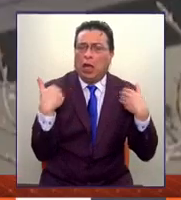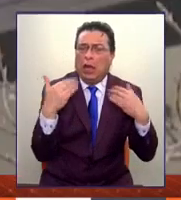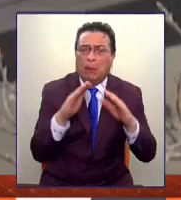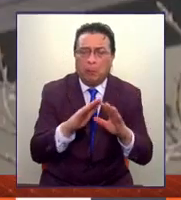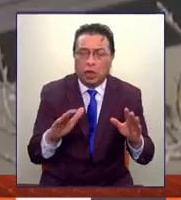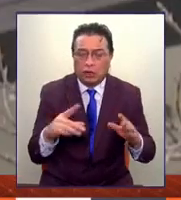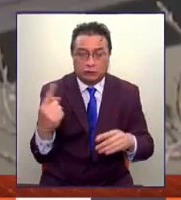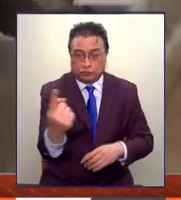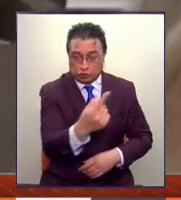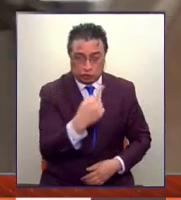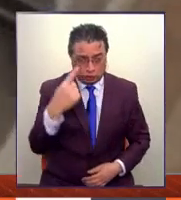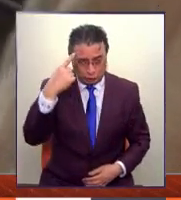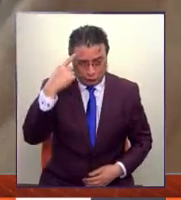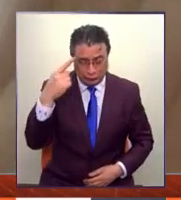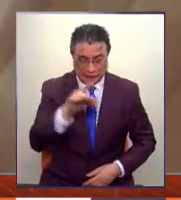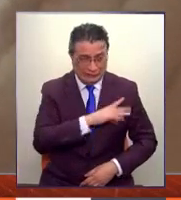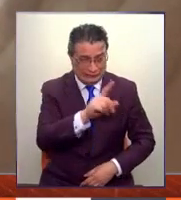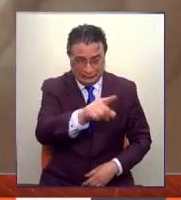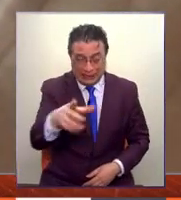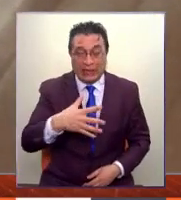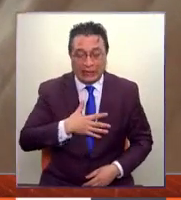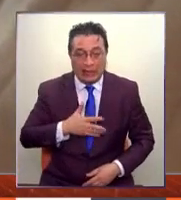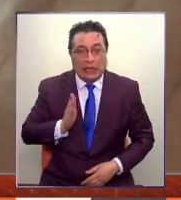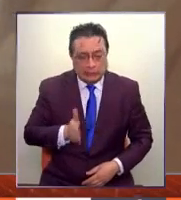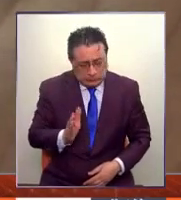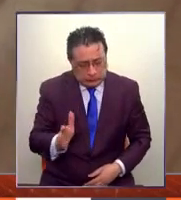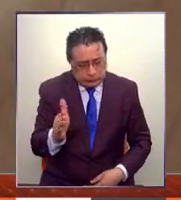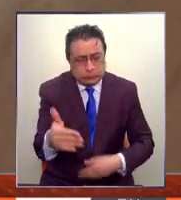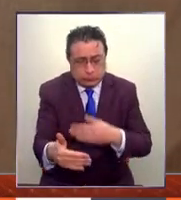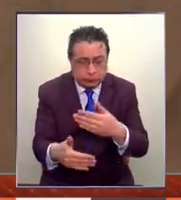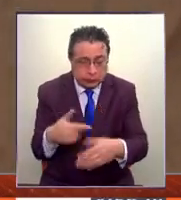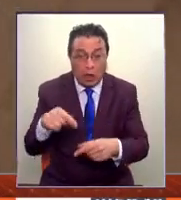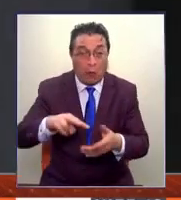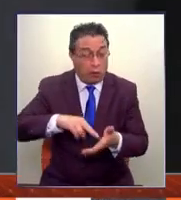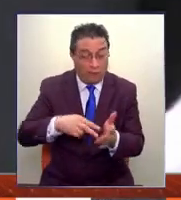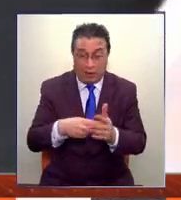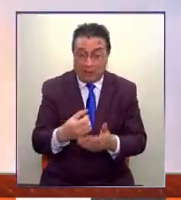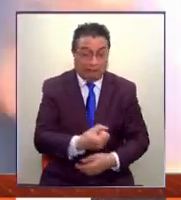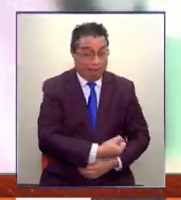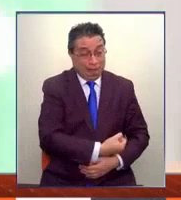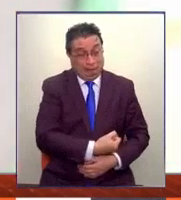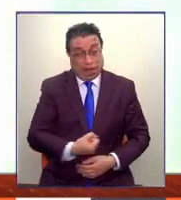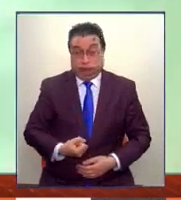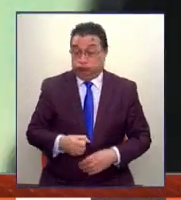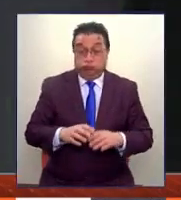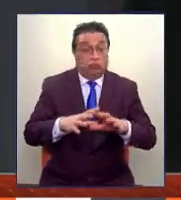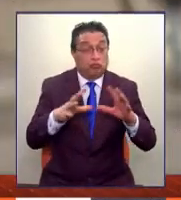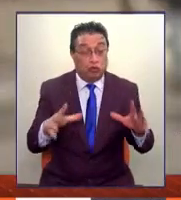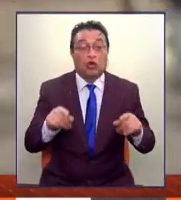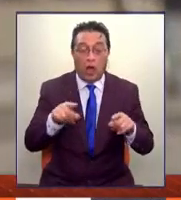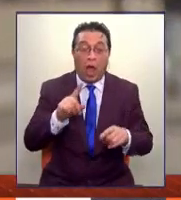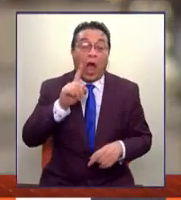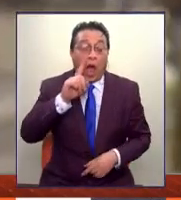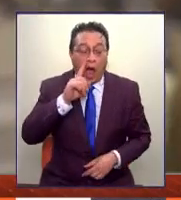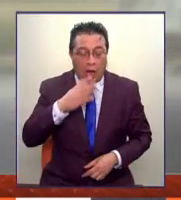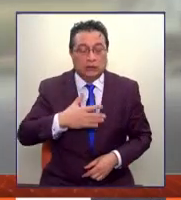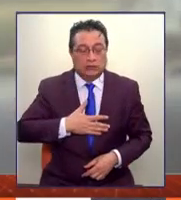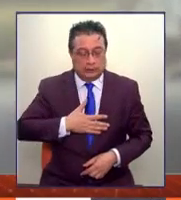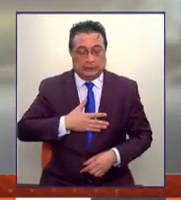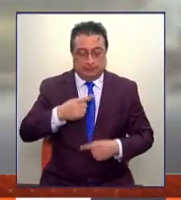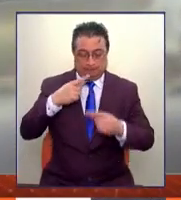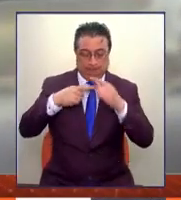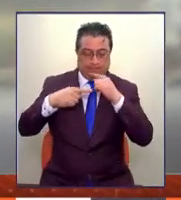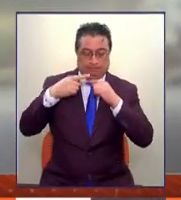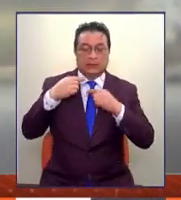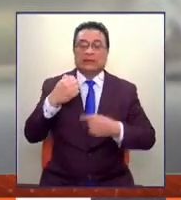piden es que vayamos para adelante, porque enfrentamos una crisis histórica. Y creo que es evidente que ahí hay una falla que reconocer en la autocrítica